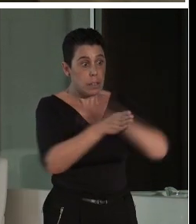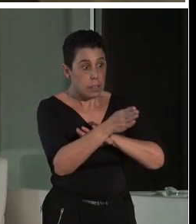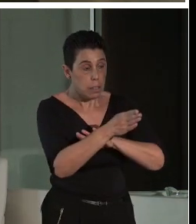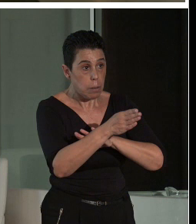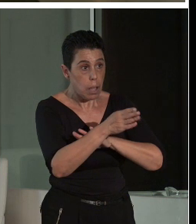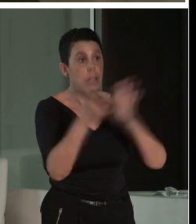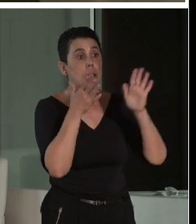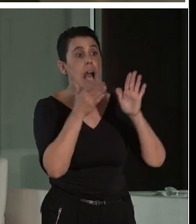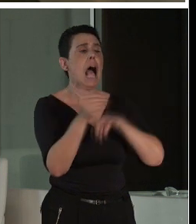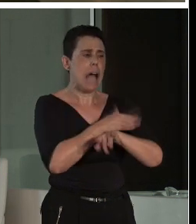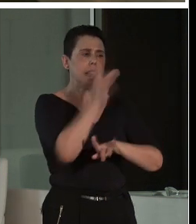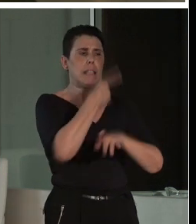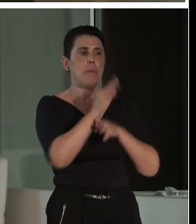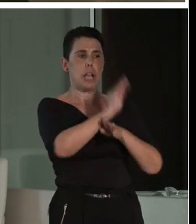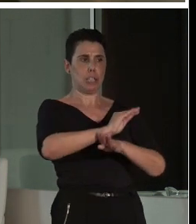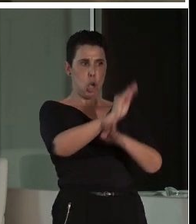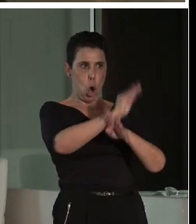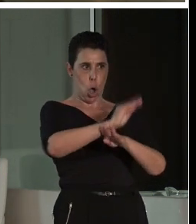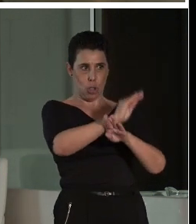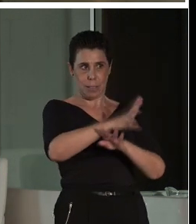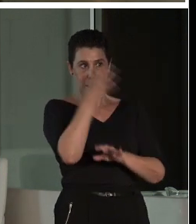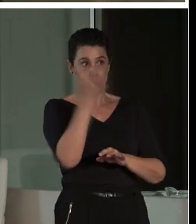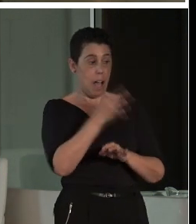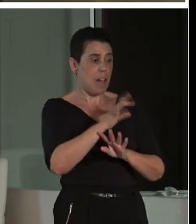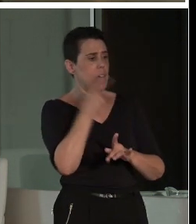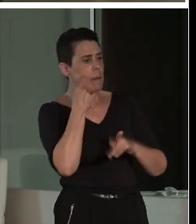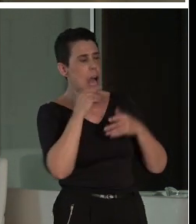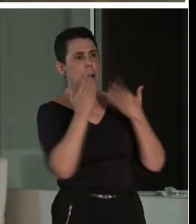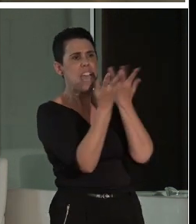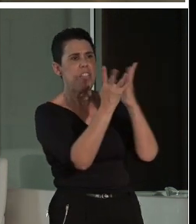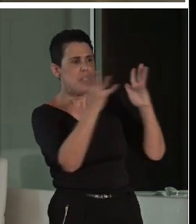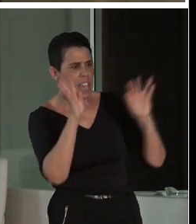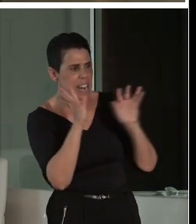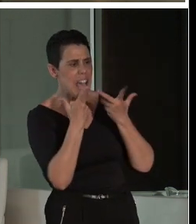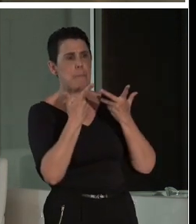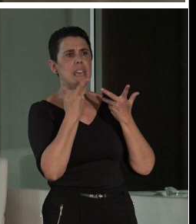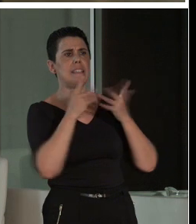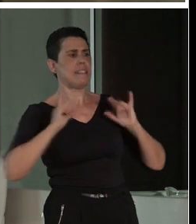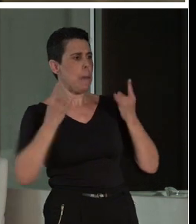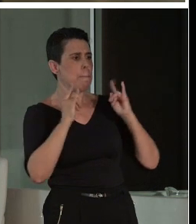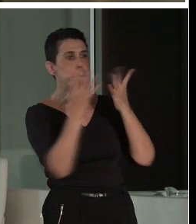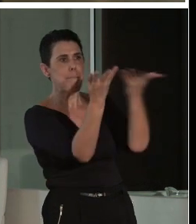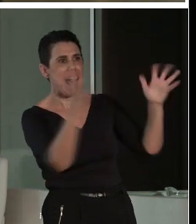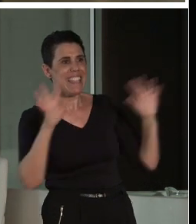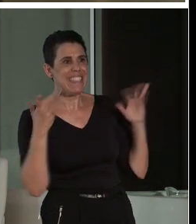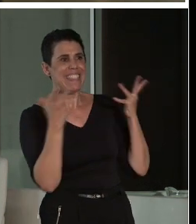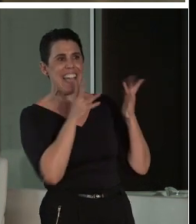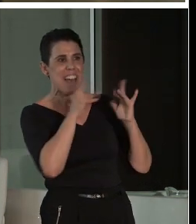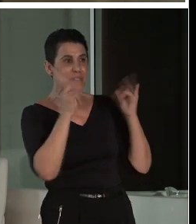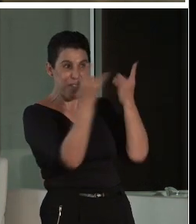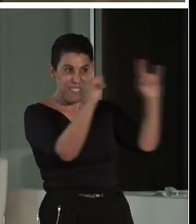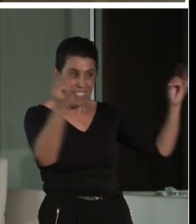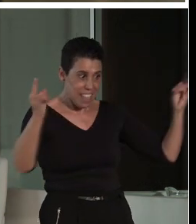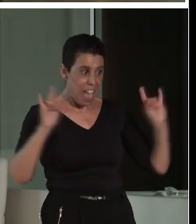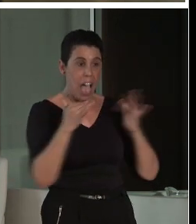lo mismo, pues valoramos si tiene cerramientos, si tiene pantallas vegetales, si tiene limitaciones de tránsito, si